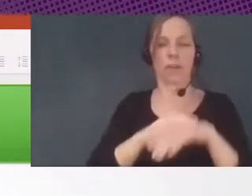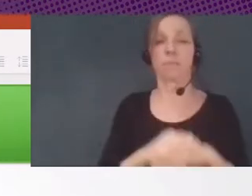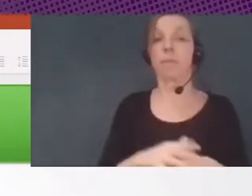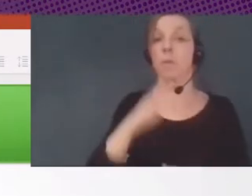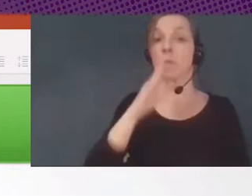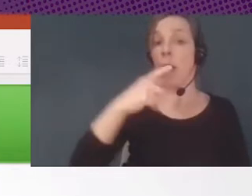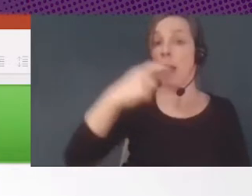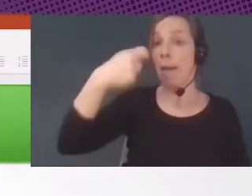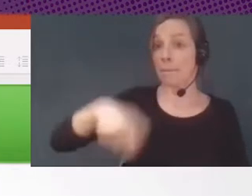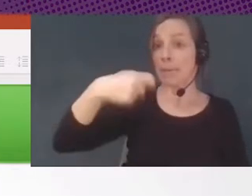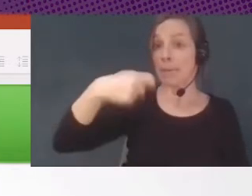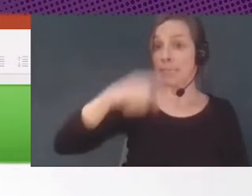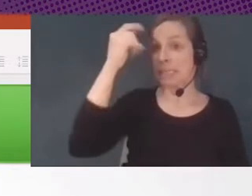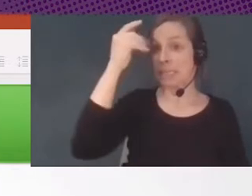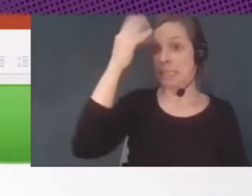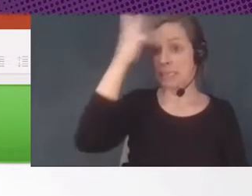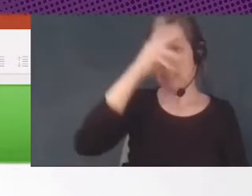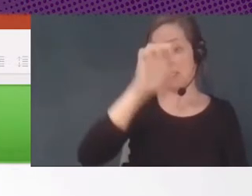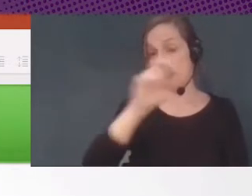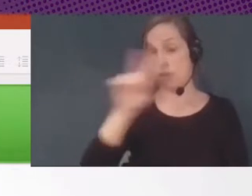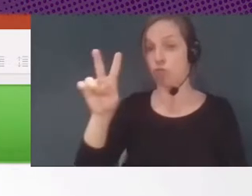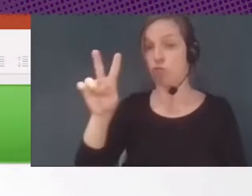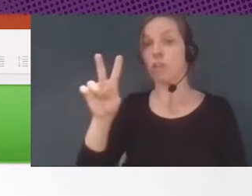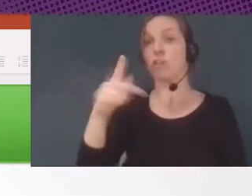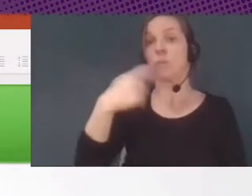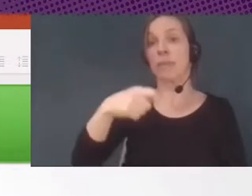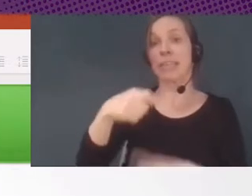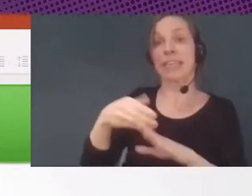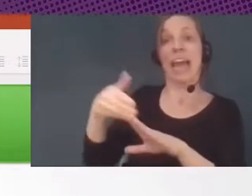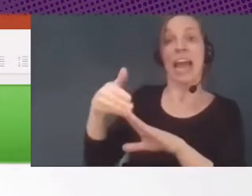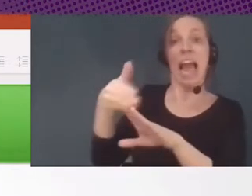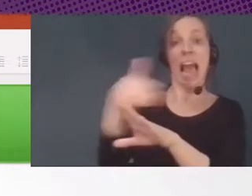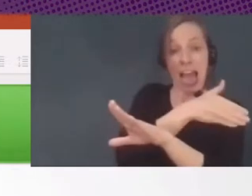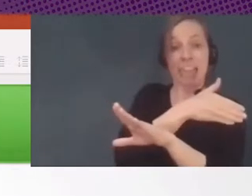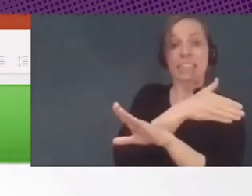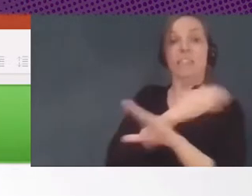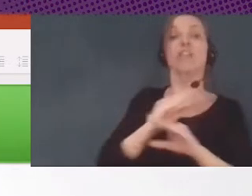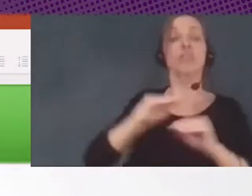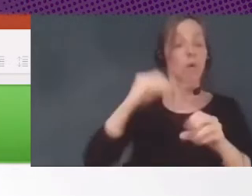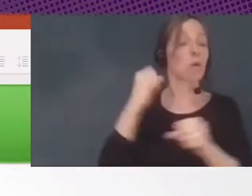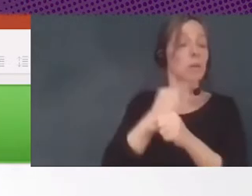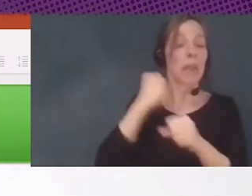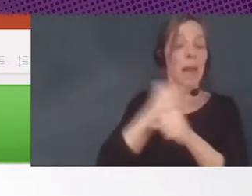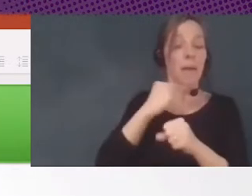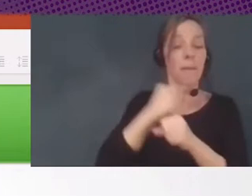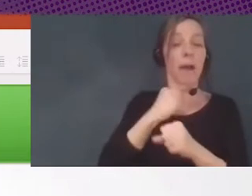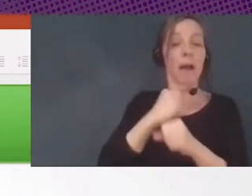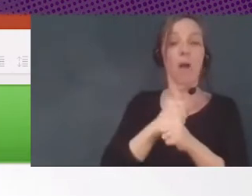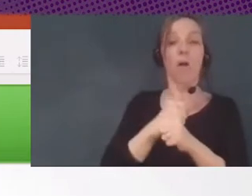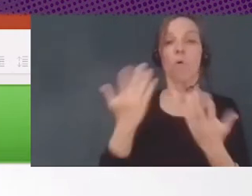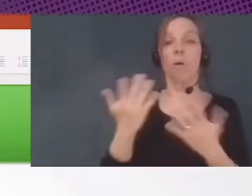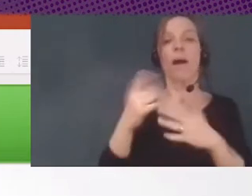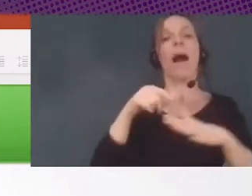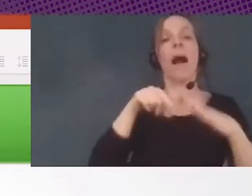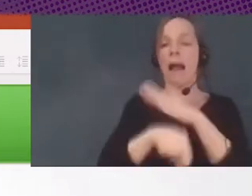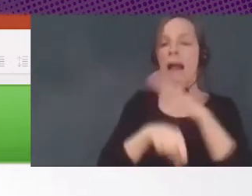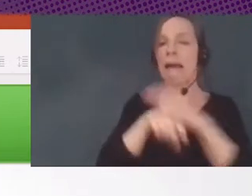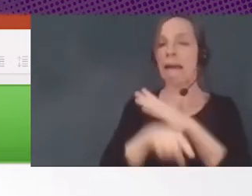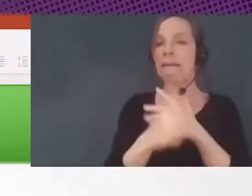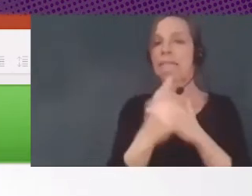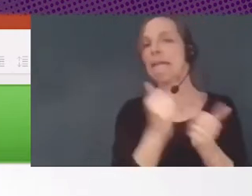presidente de los Estados Unidos, uno de sus primeros trabajos, fue ser agente de un buro de crédito.